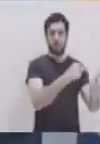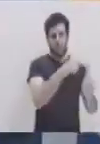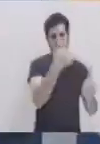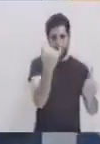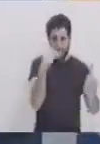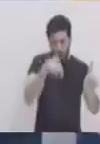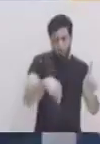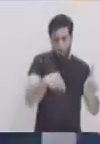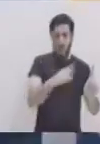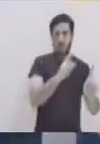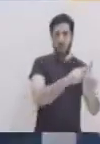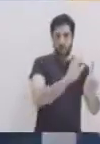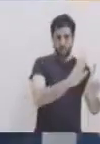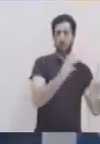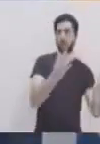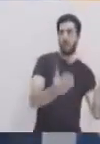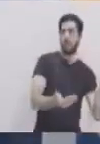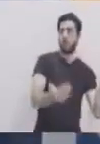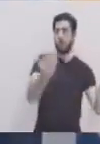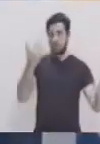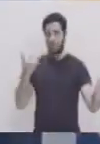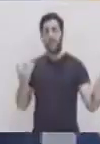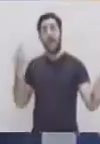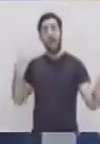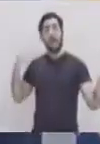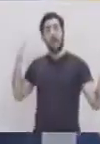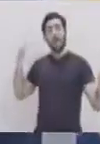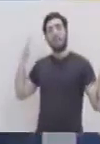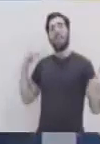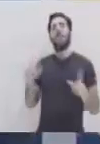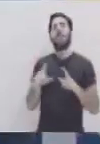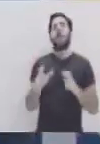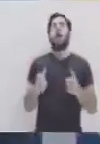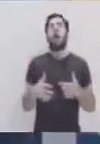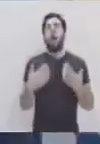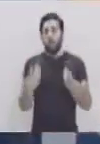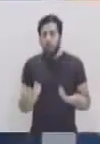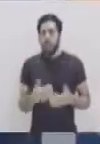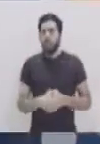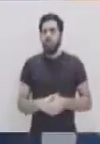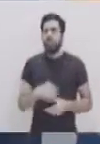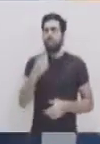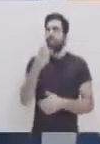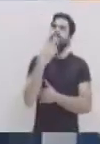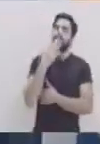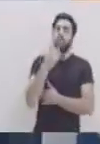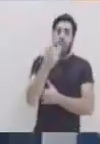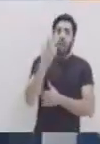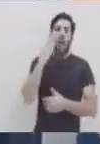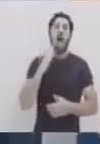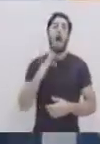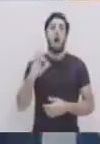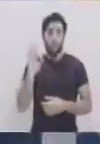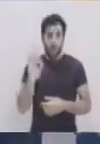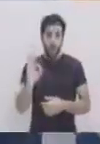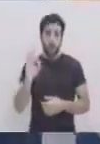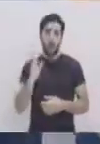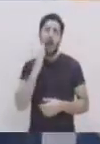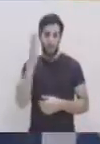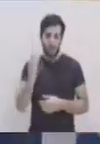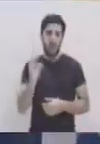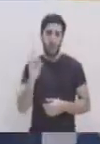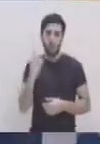siempre ha transmitido narraciones, pero antiguamente, ¿cómo lo hacían? Alrededor de una fogata, los abuelos venían y les